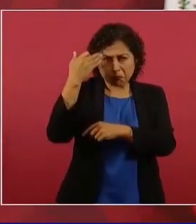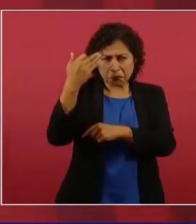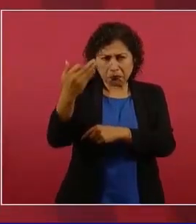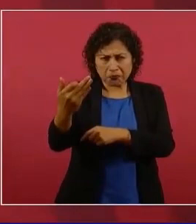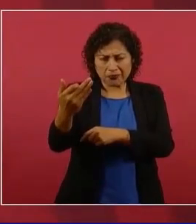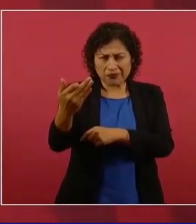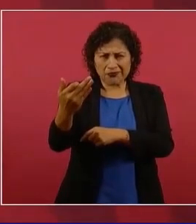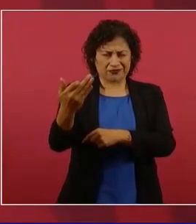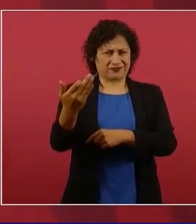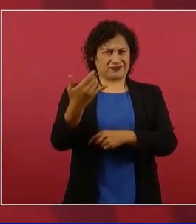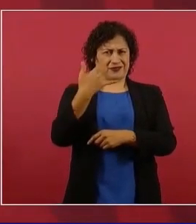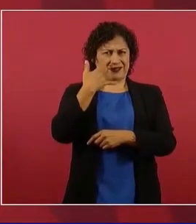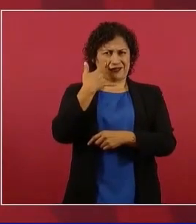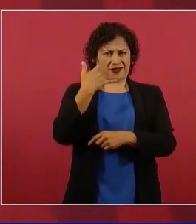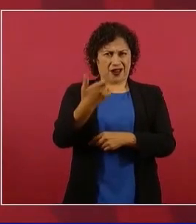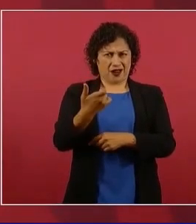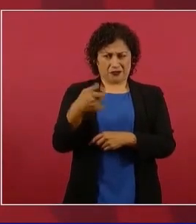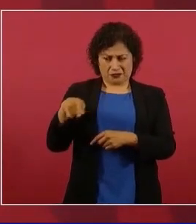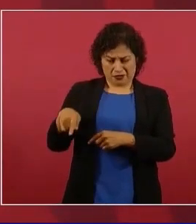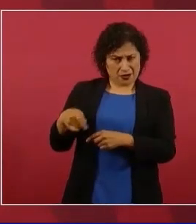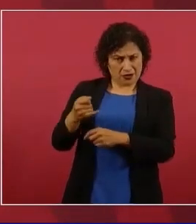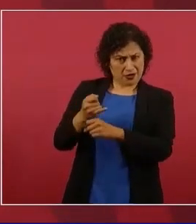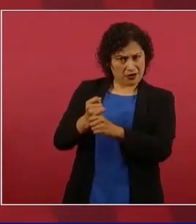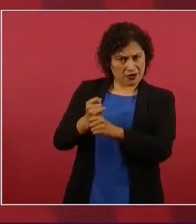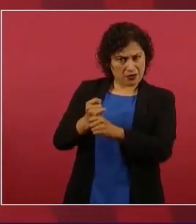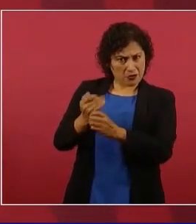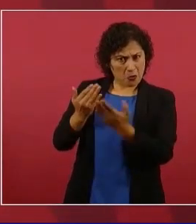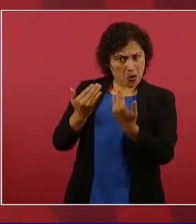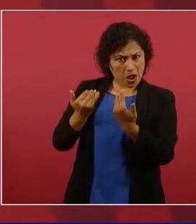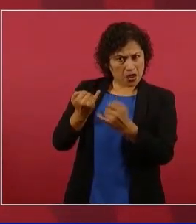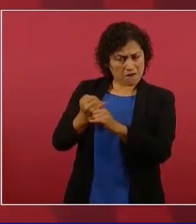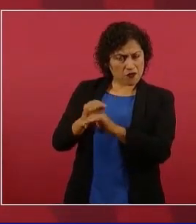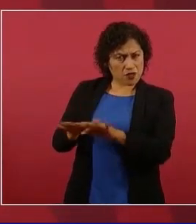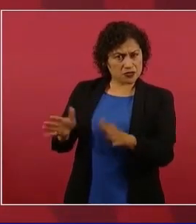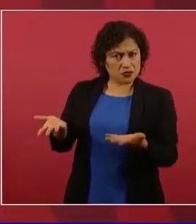¿por qué tanto tiempo?